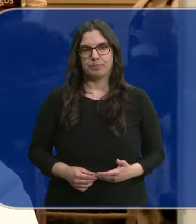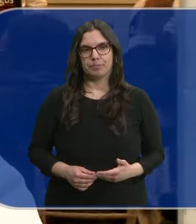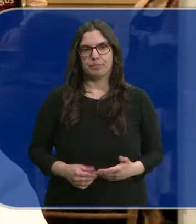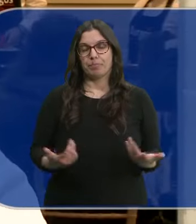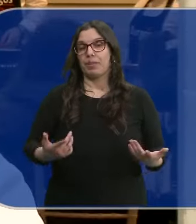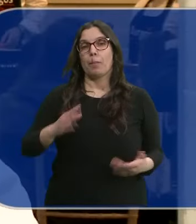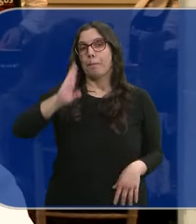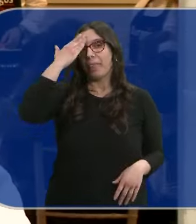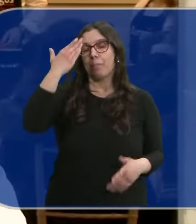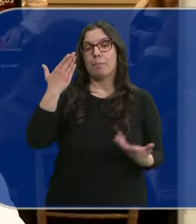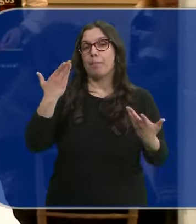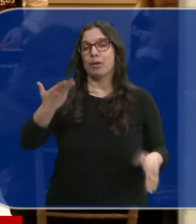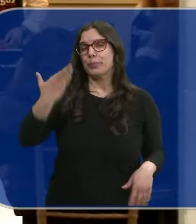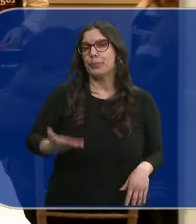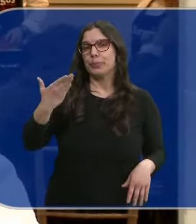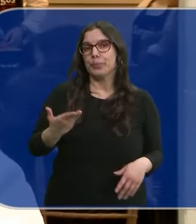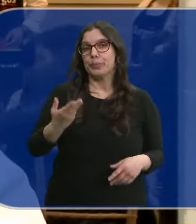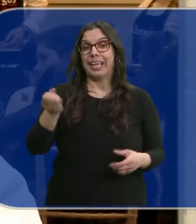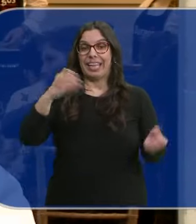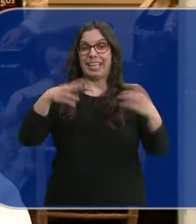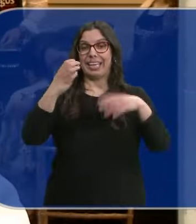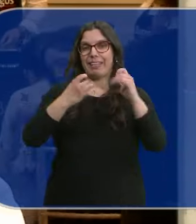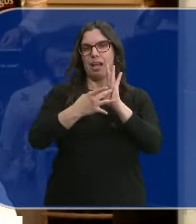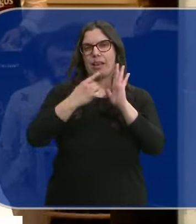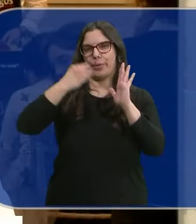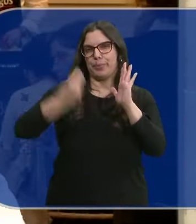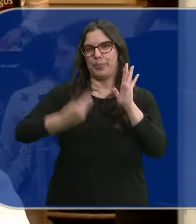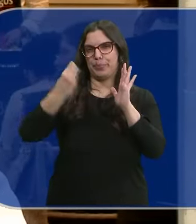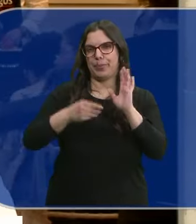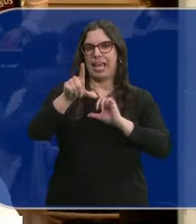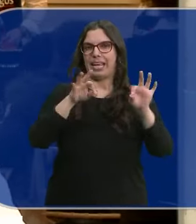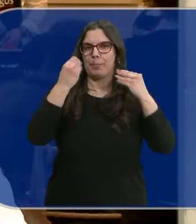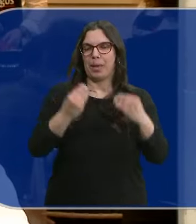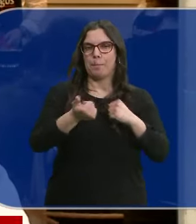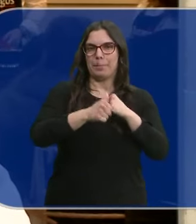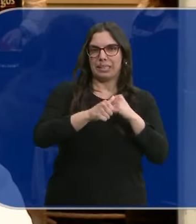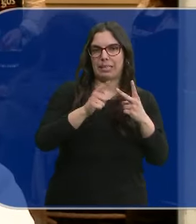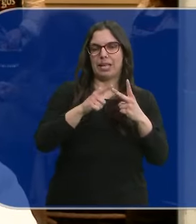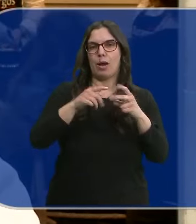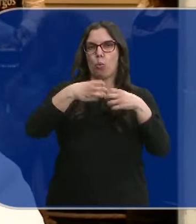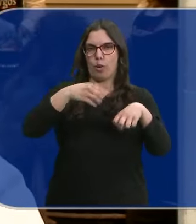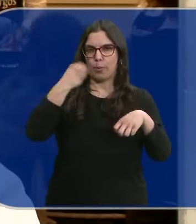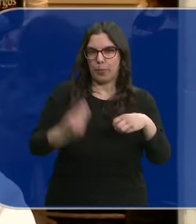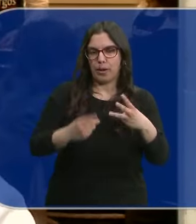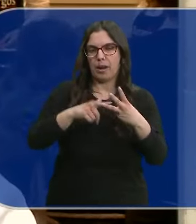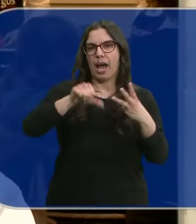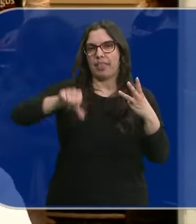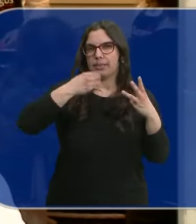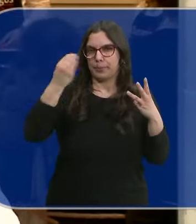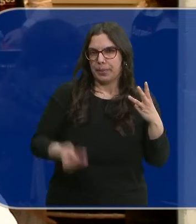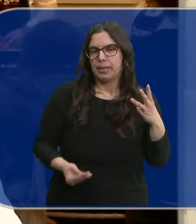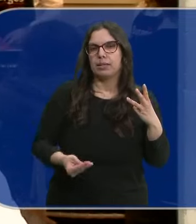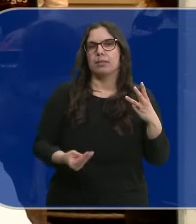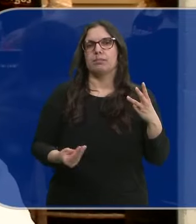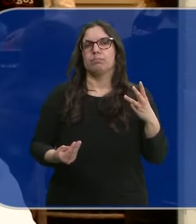Pues nada, lo principal y fundamental es los ingredientes sean de muy buena calidad. Es coger bien la patata, es coger bien el huevo, un buen aceite.